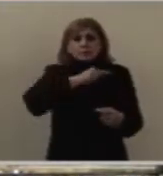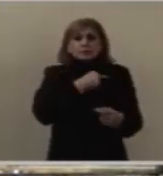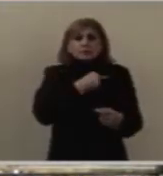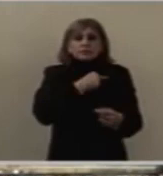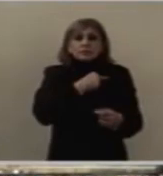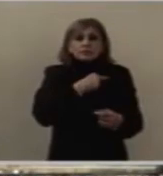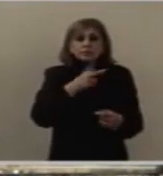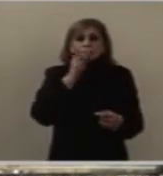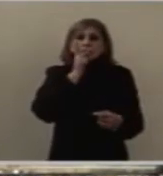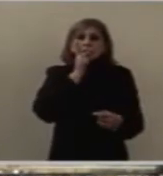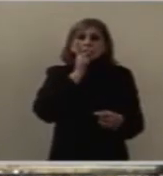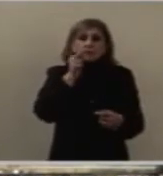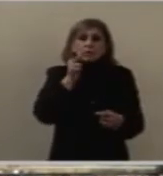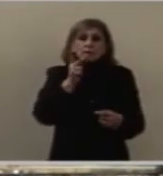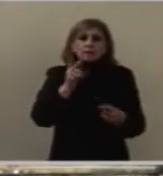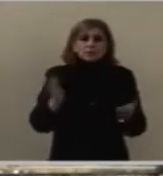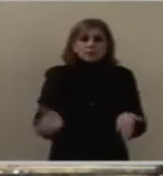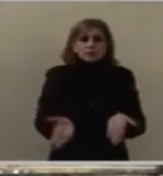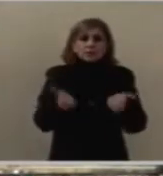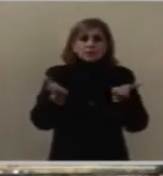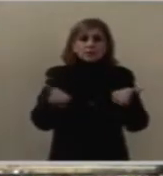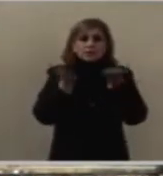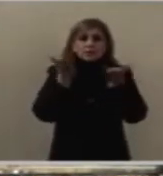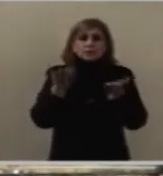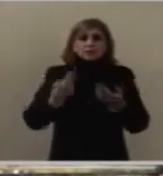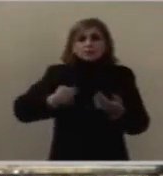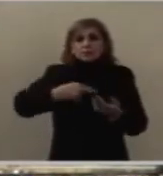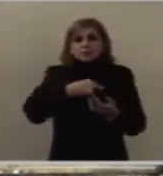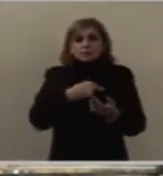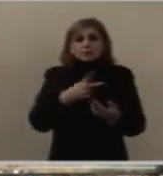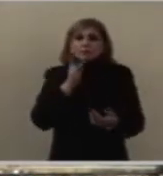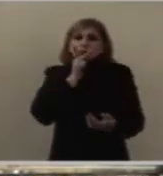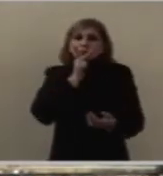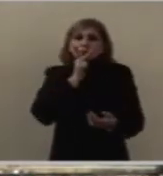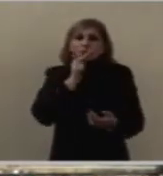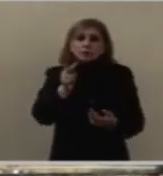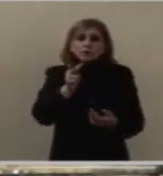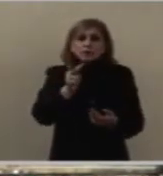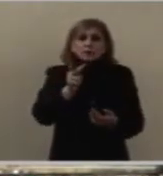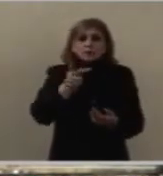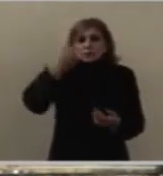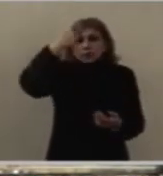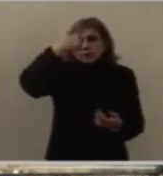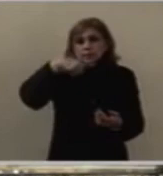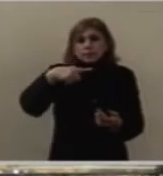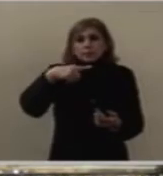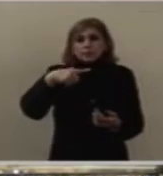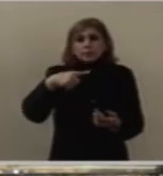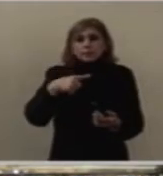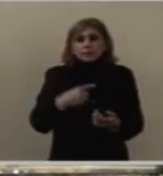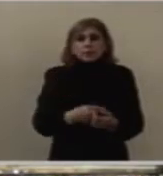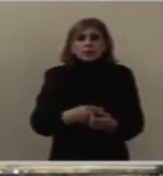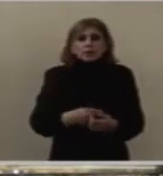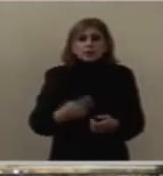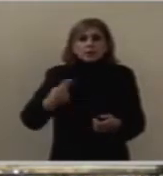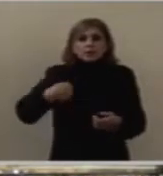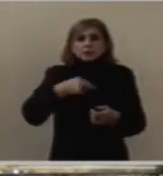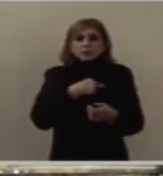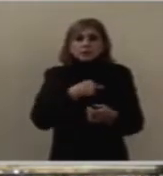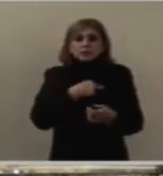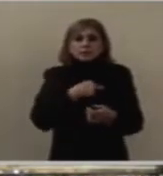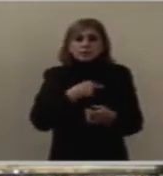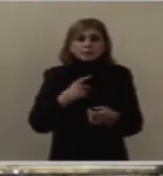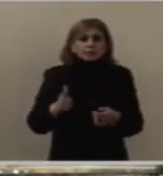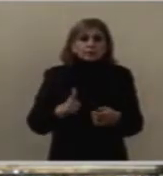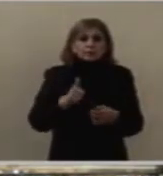una palabra de ánimo, una palabra para llevarnos por el camino de